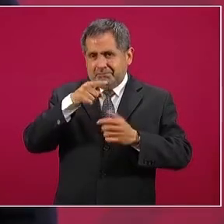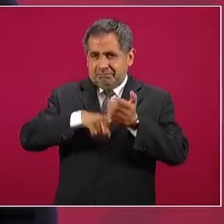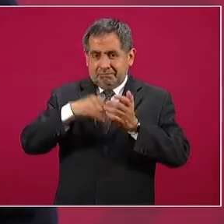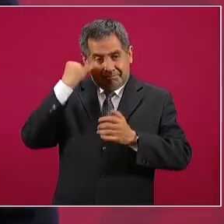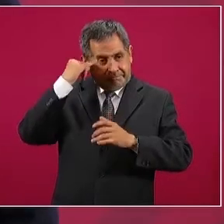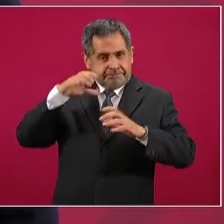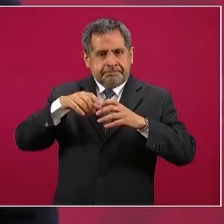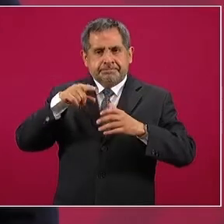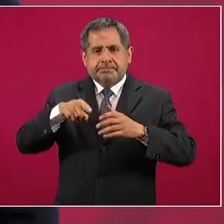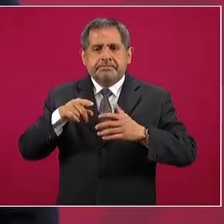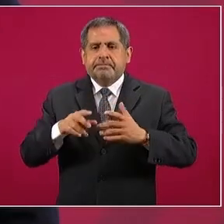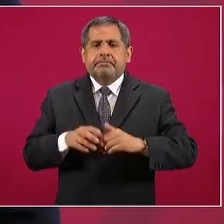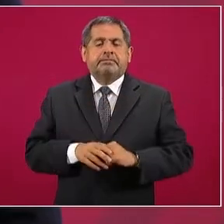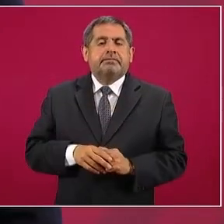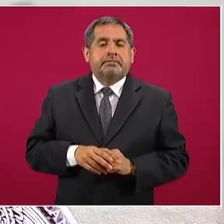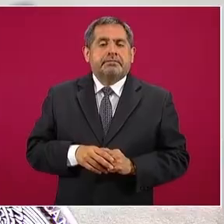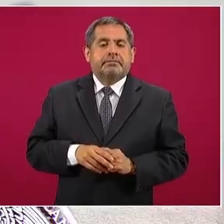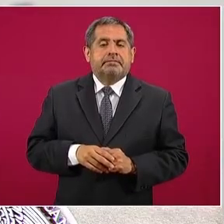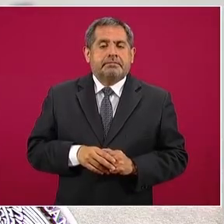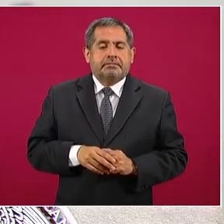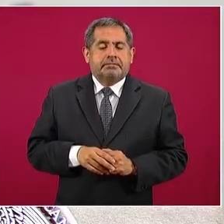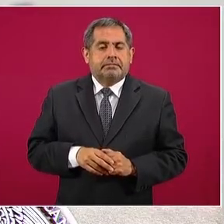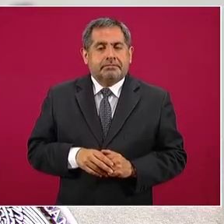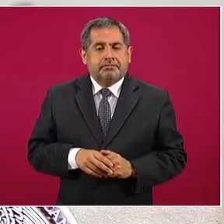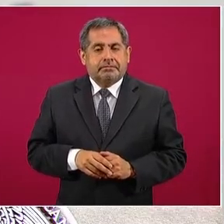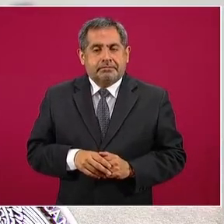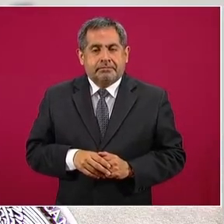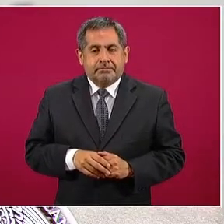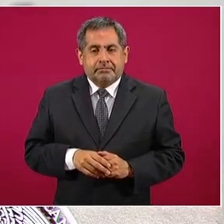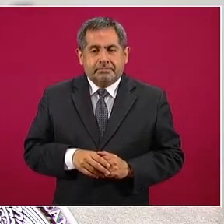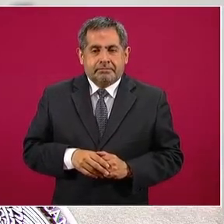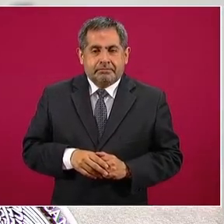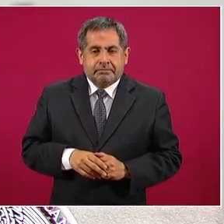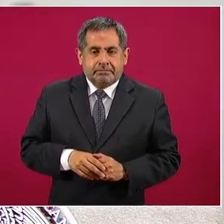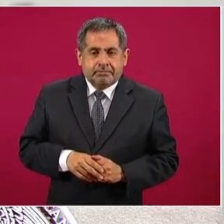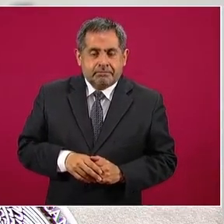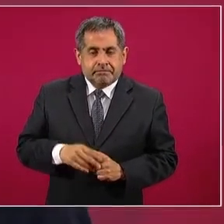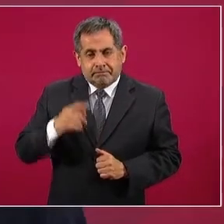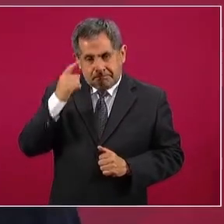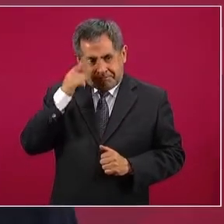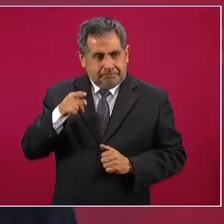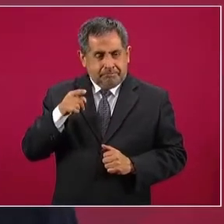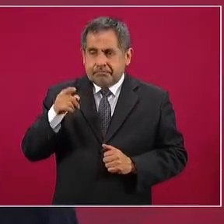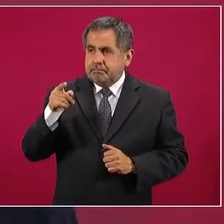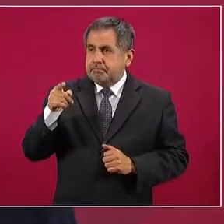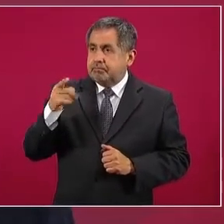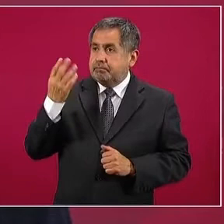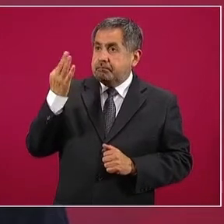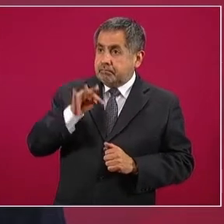para poder ser juzgado.